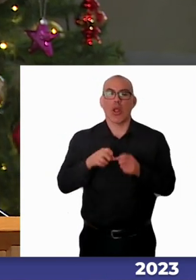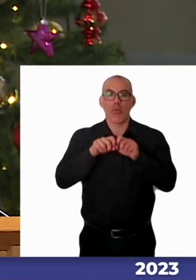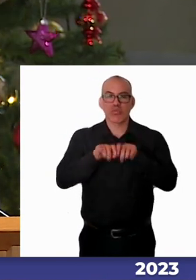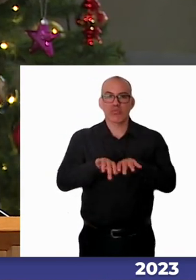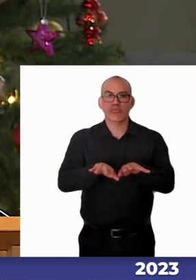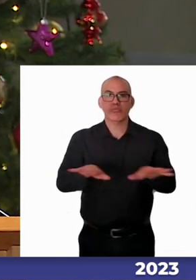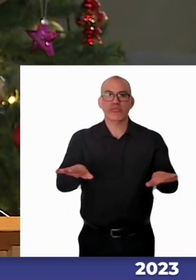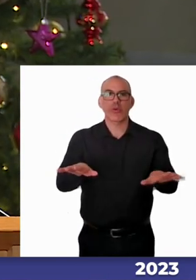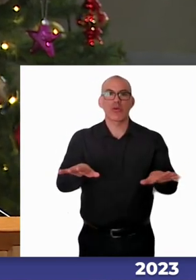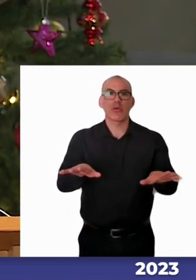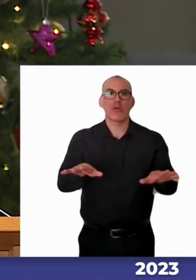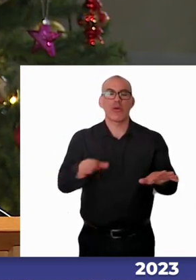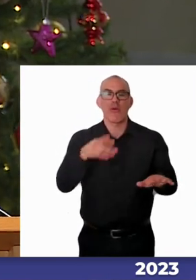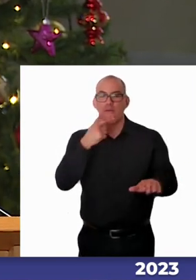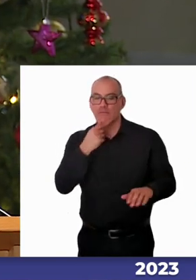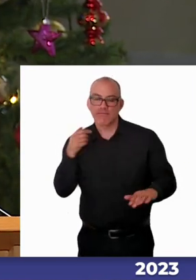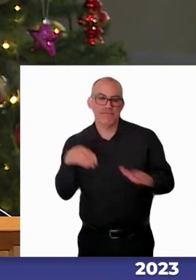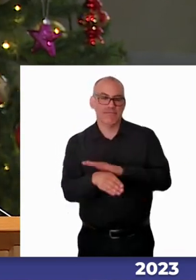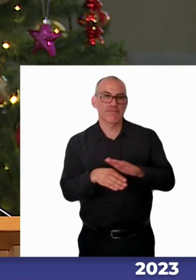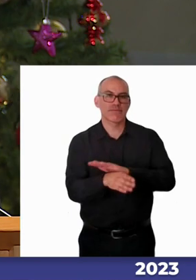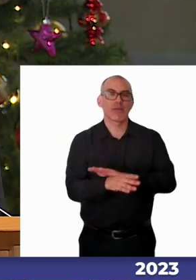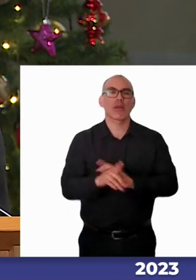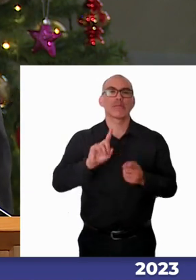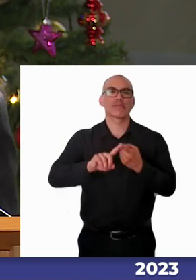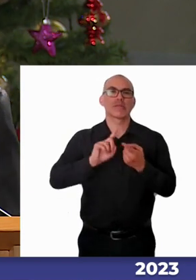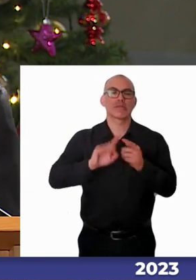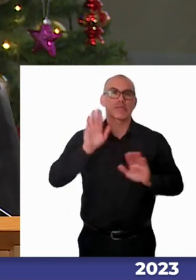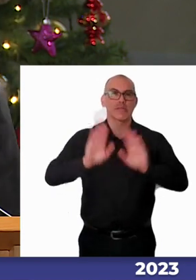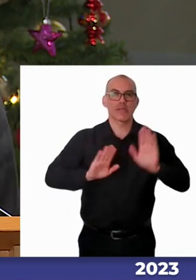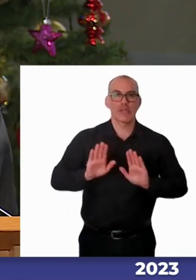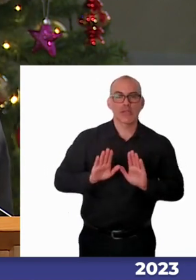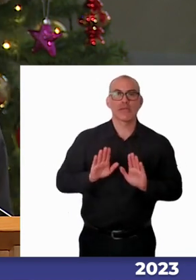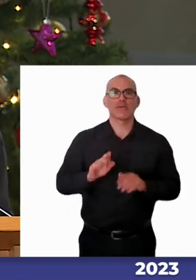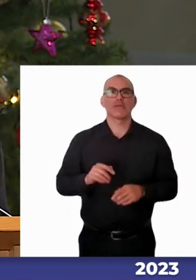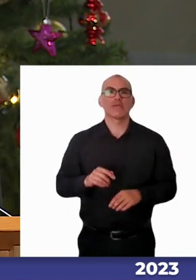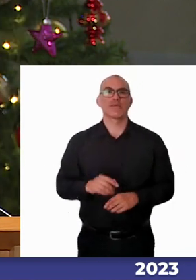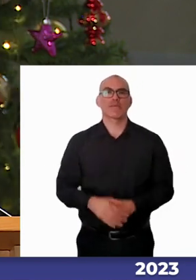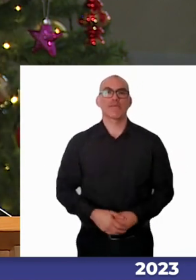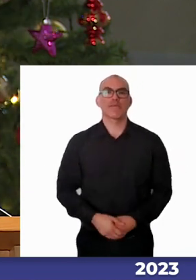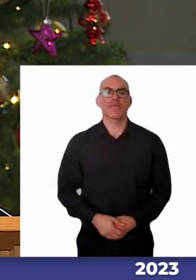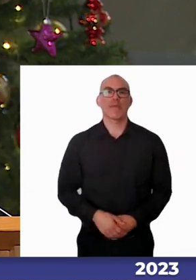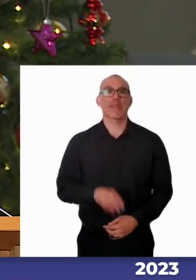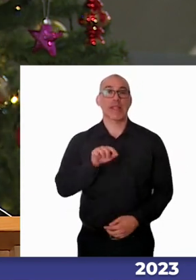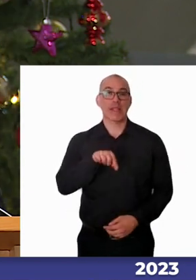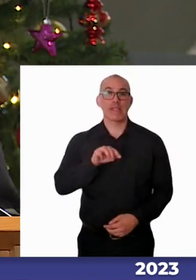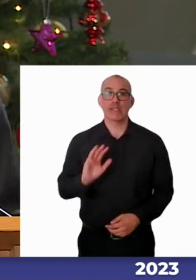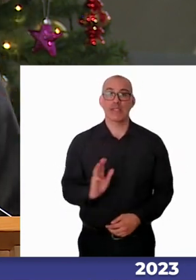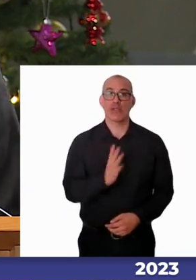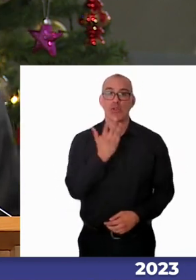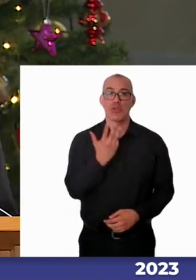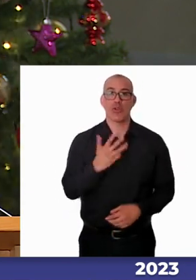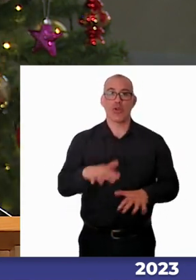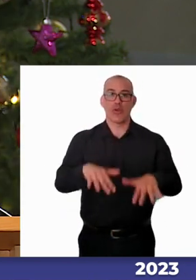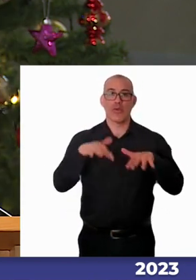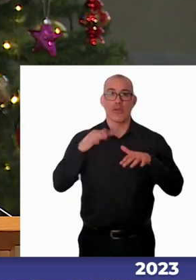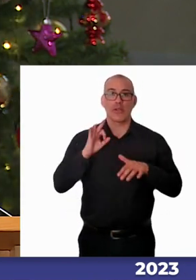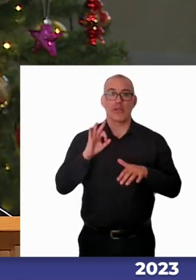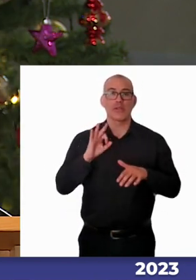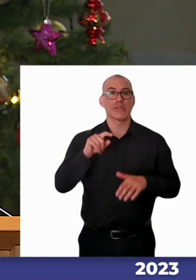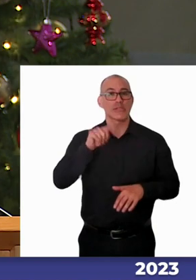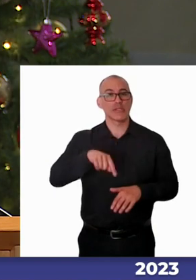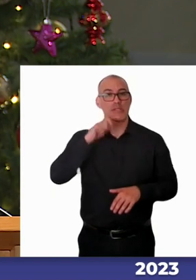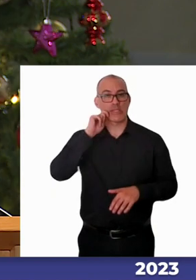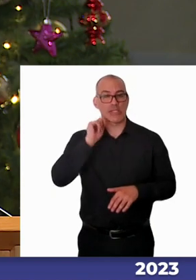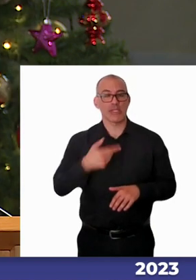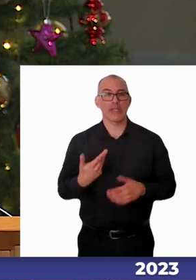facilidades de participación e inclusión. Sin duda, esta novena jornada son una muestra de aquello,